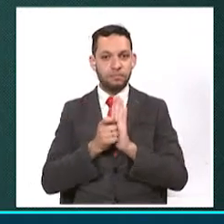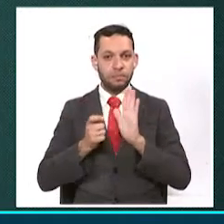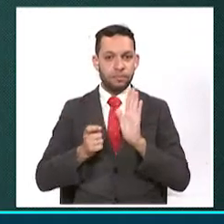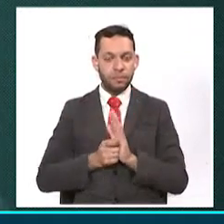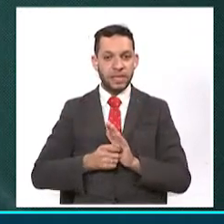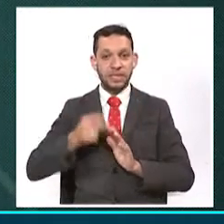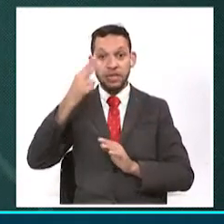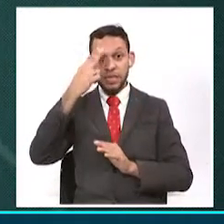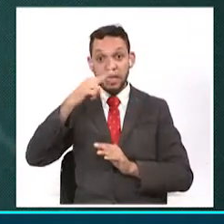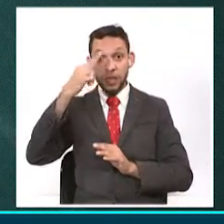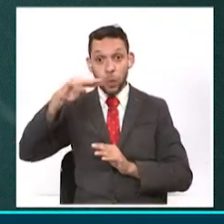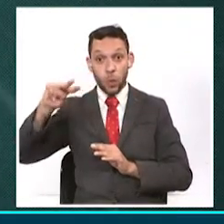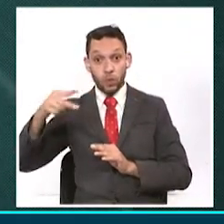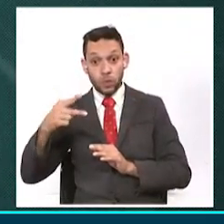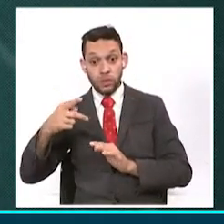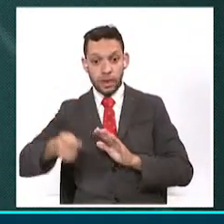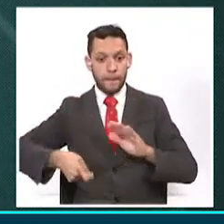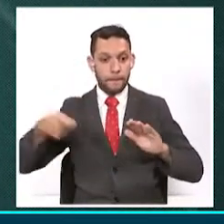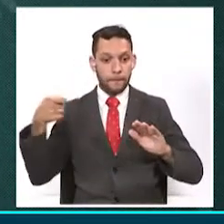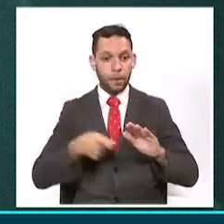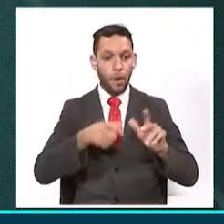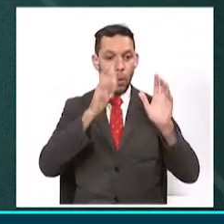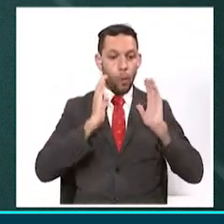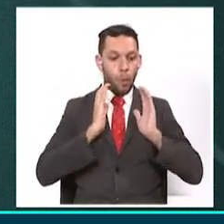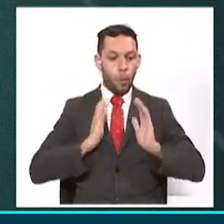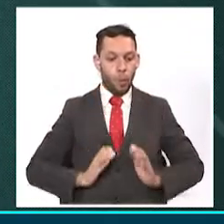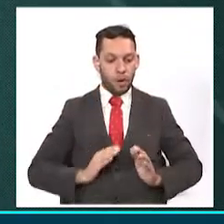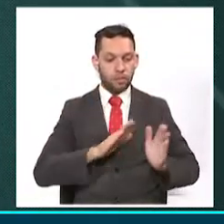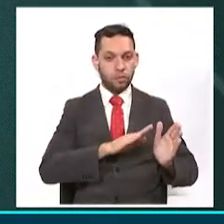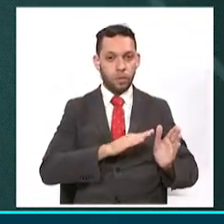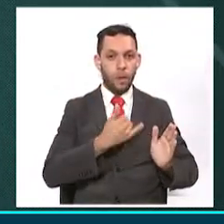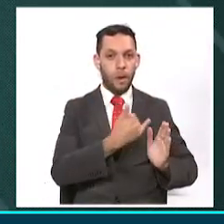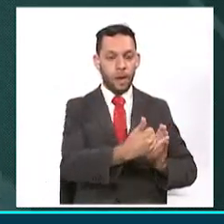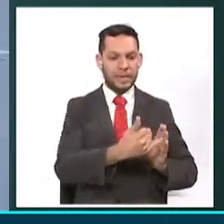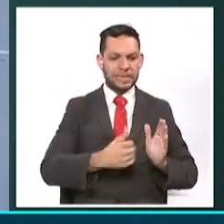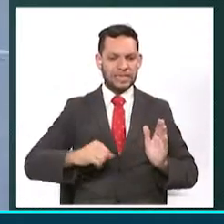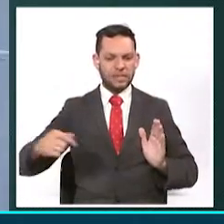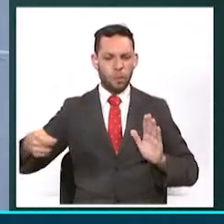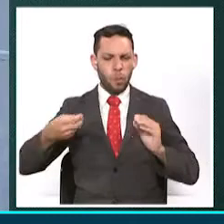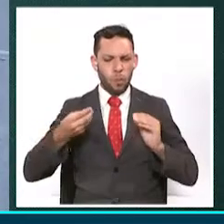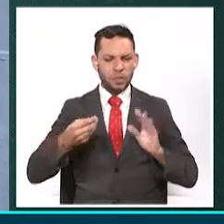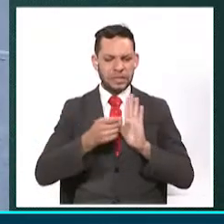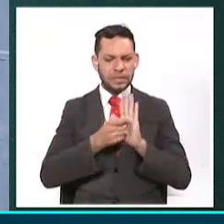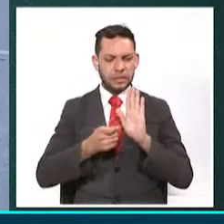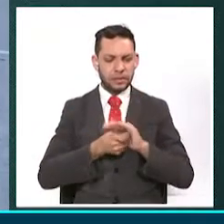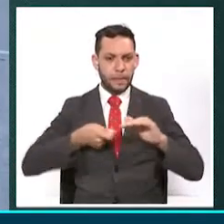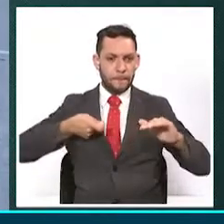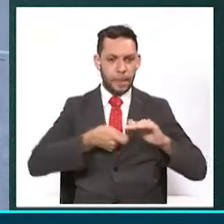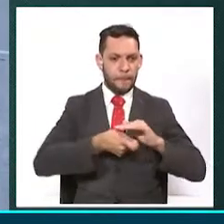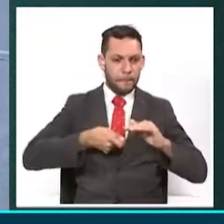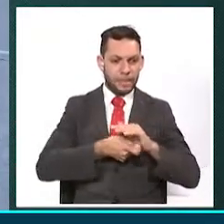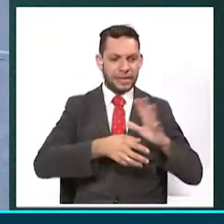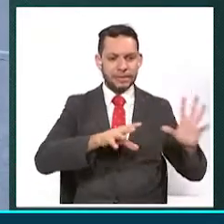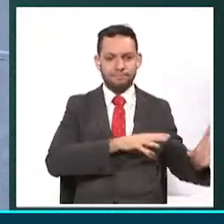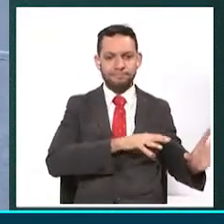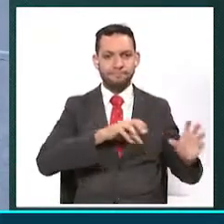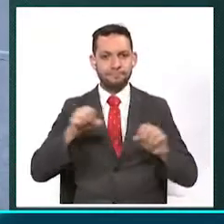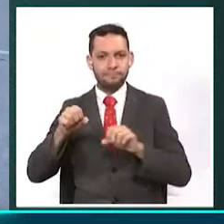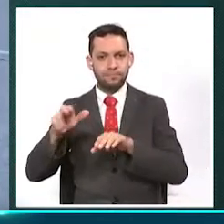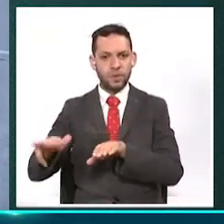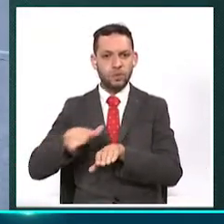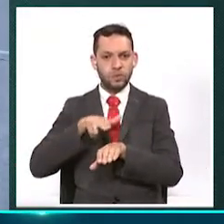autoridades encontraron a Chicapotes sumamente herido. Minutos después fue trasladado a un centro asistencial donde